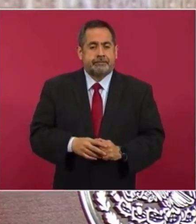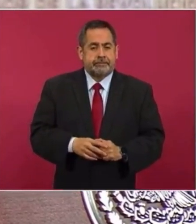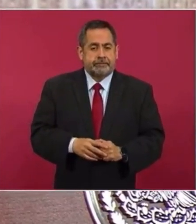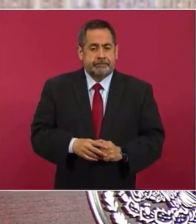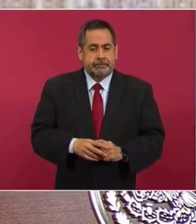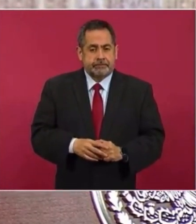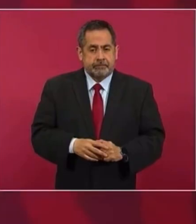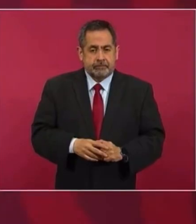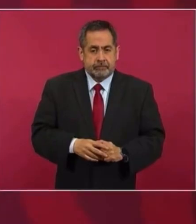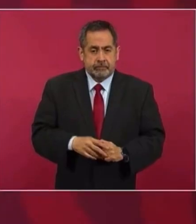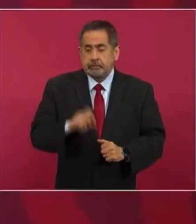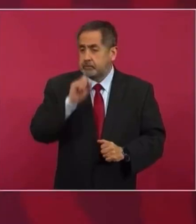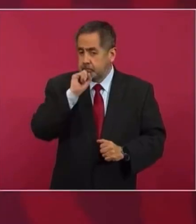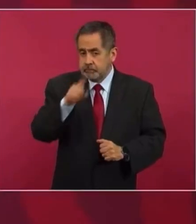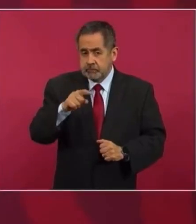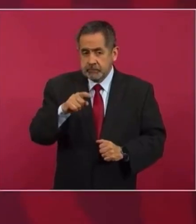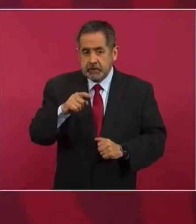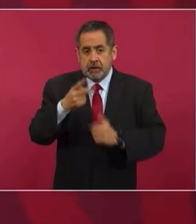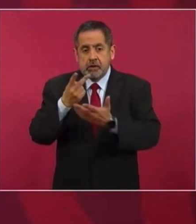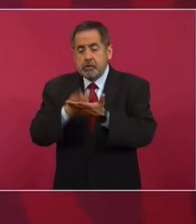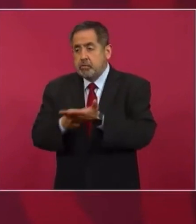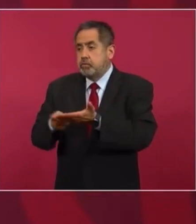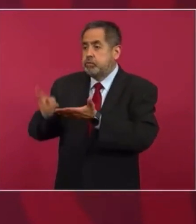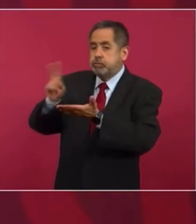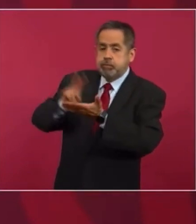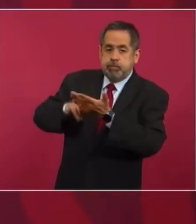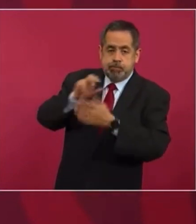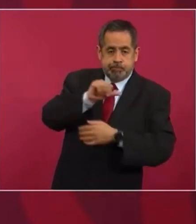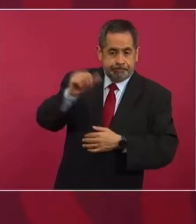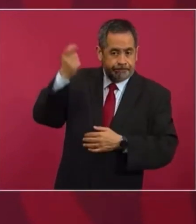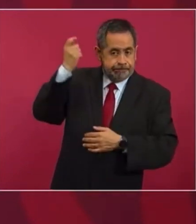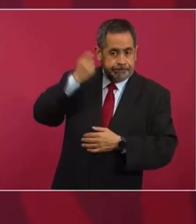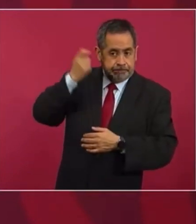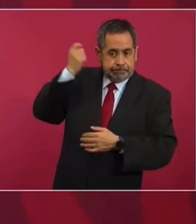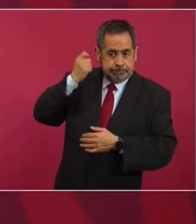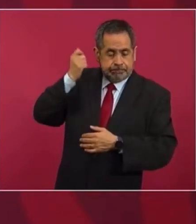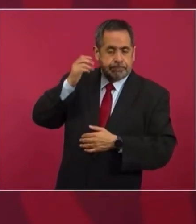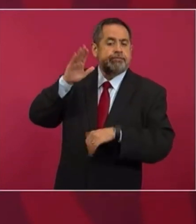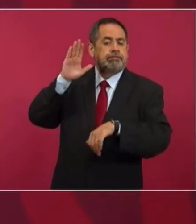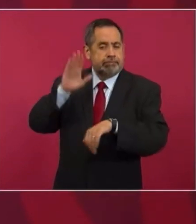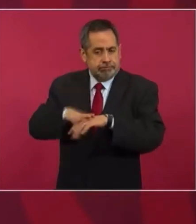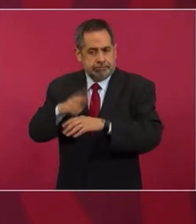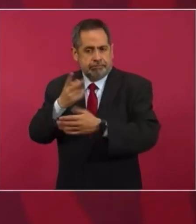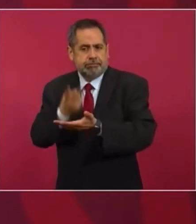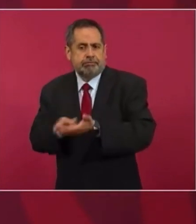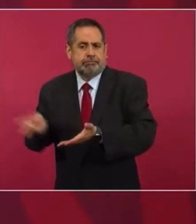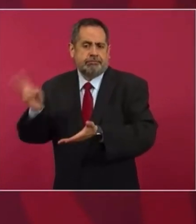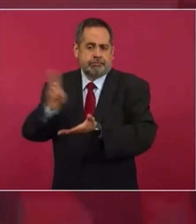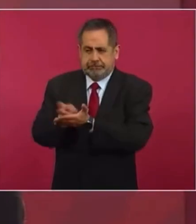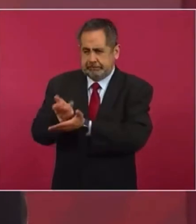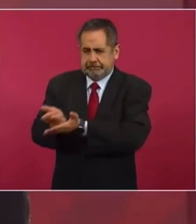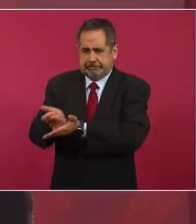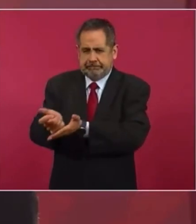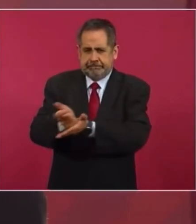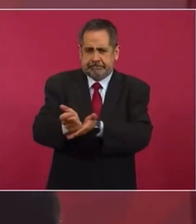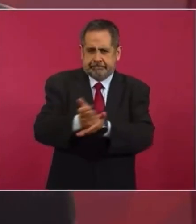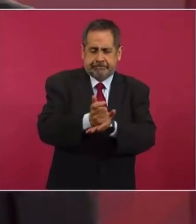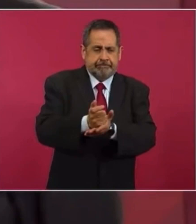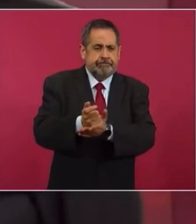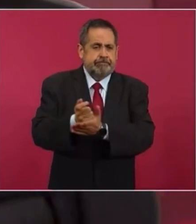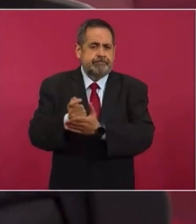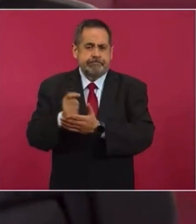Se va a aumentar al doble la pensión para los adultos mayores, se va a mantener